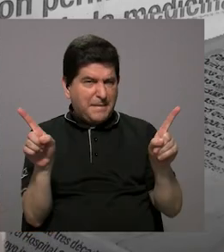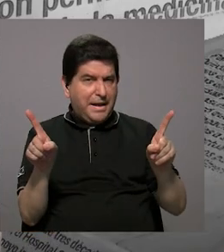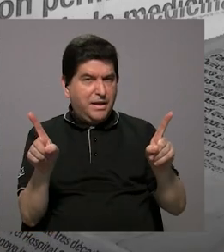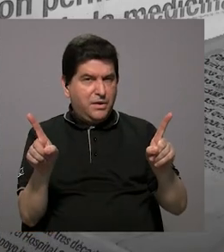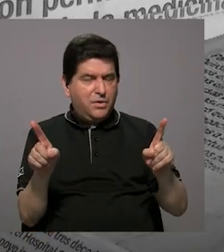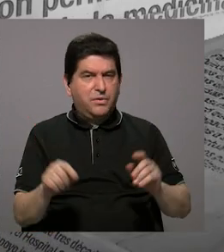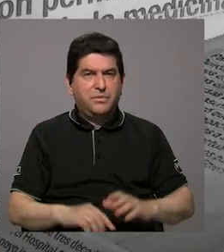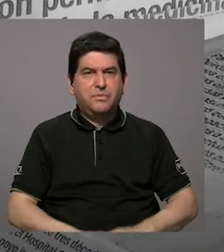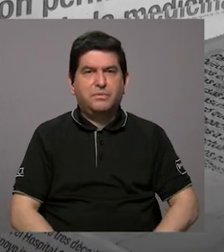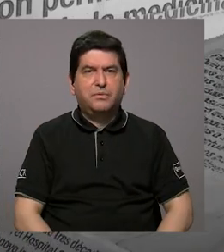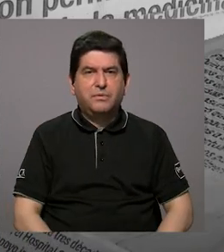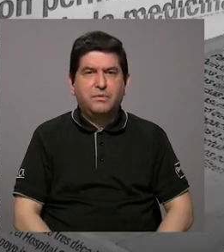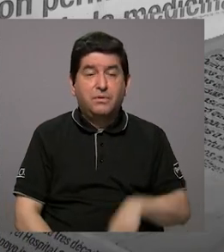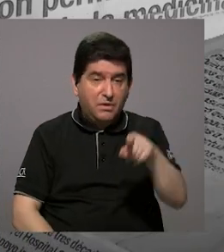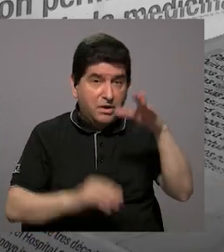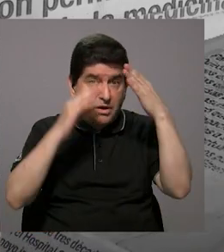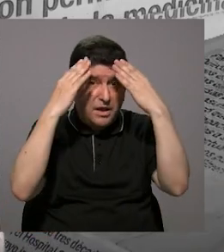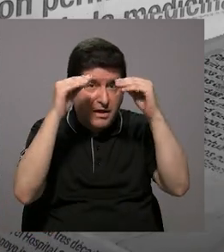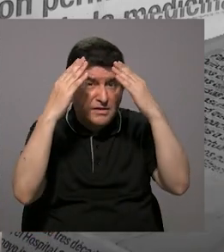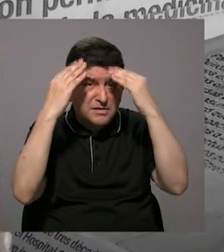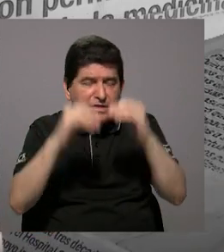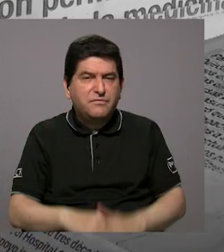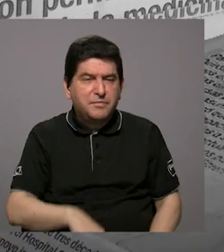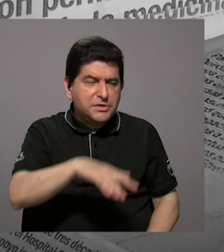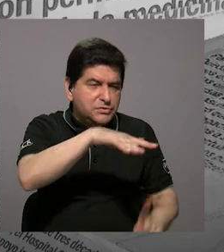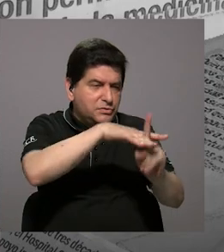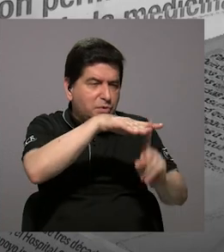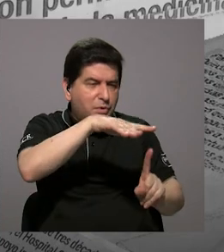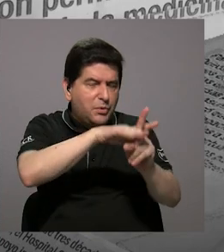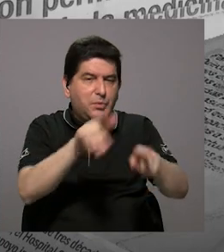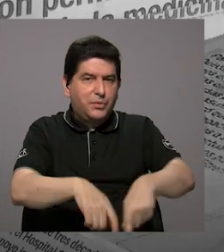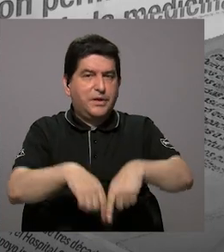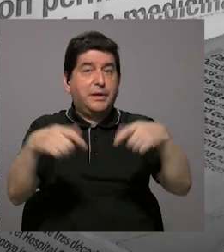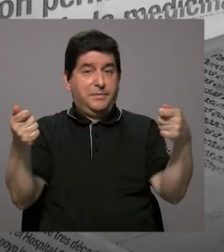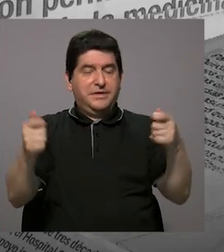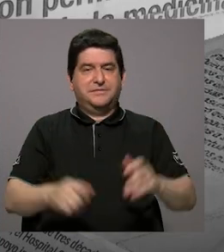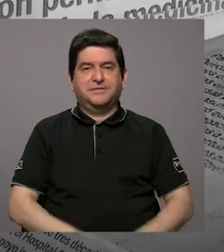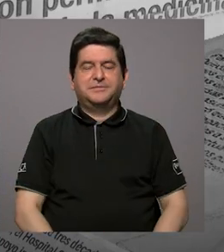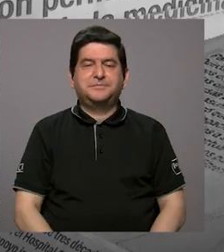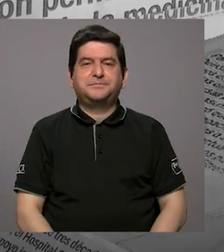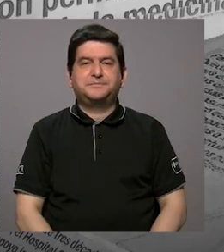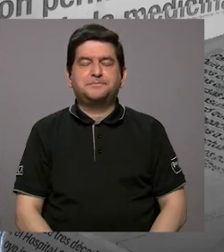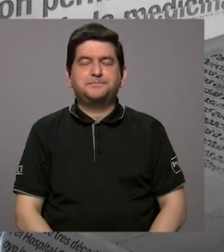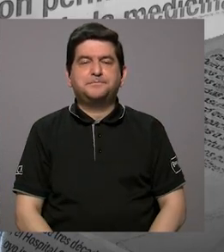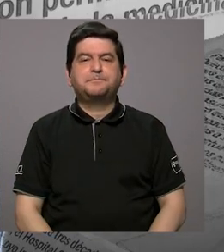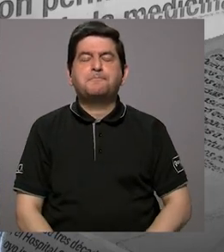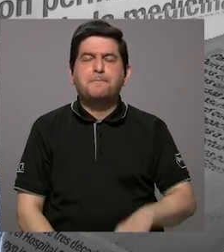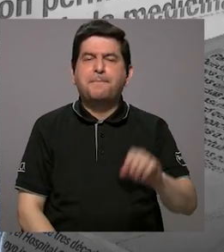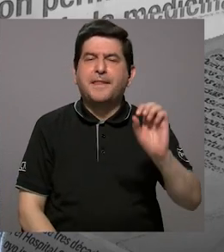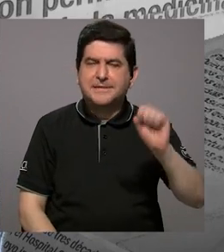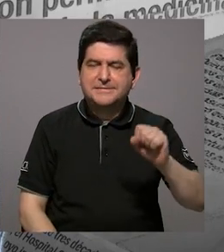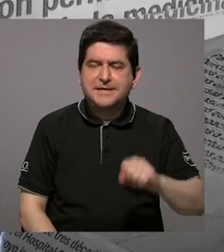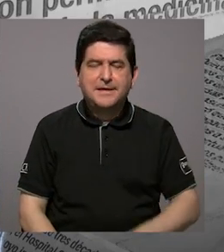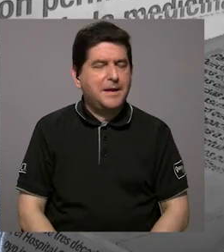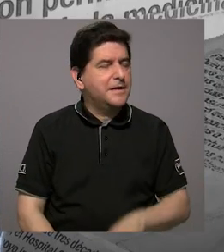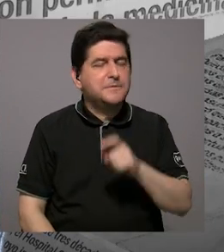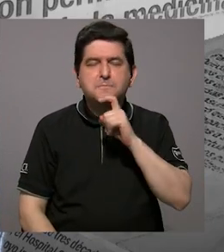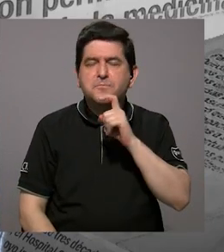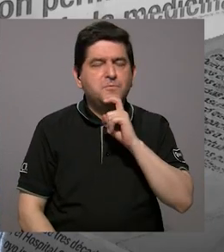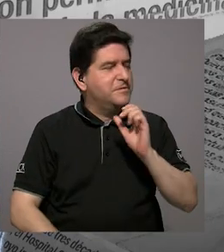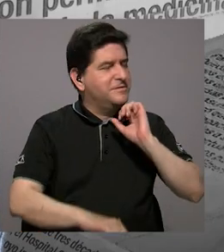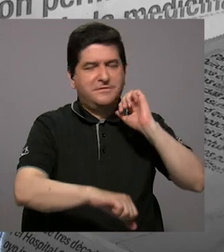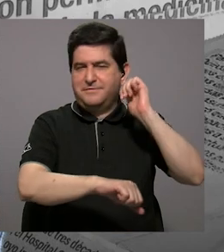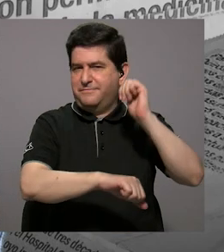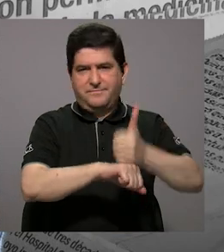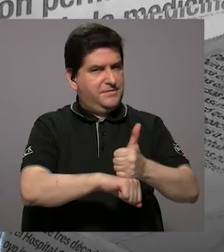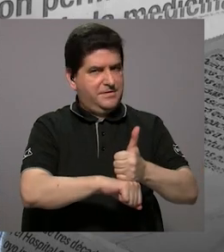esa información estuvo saliendo en la prensa? Sí, es difícil de